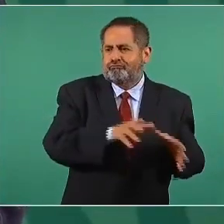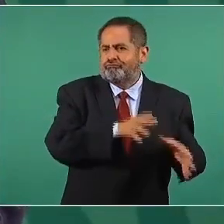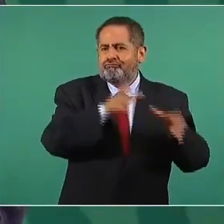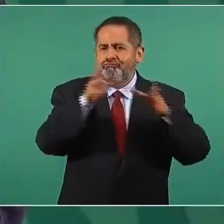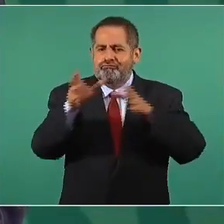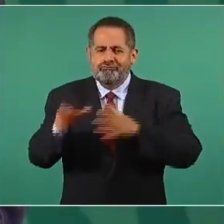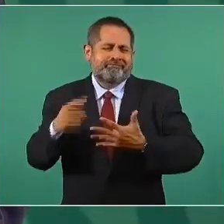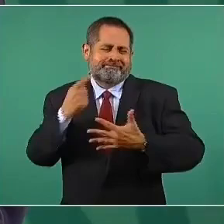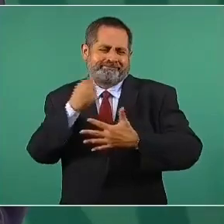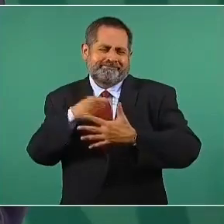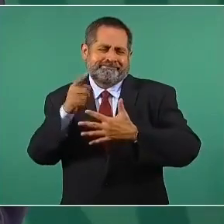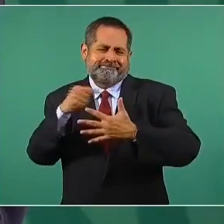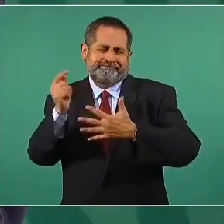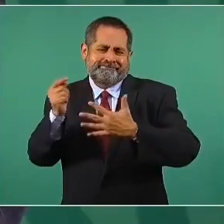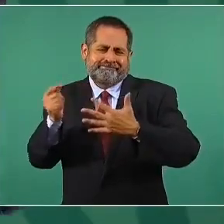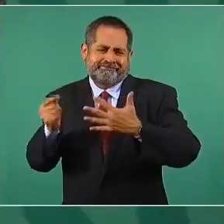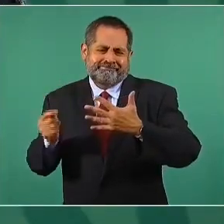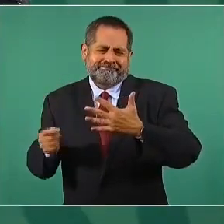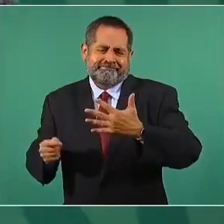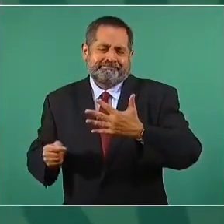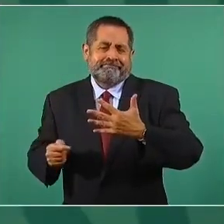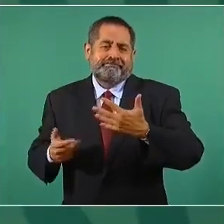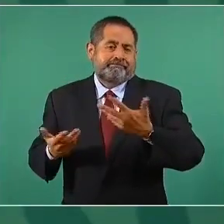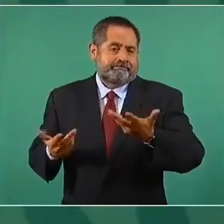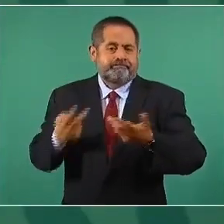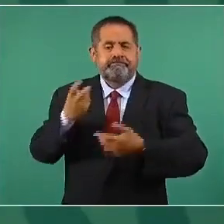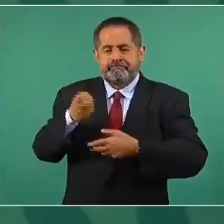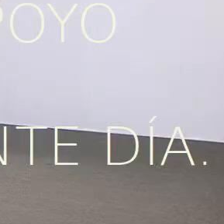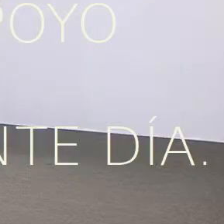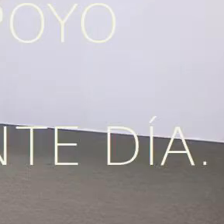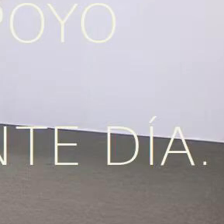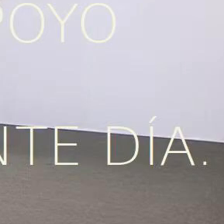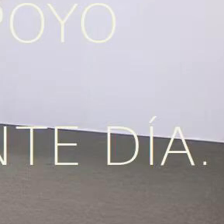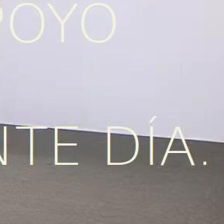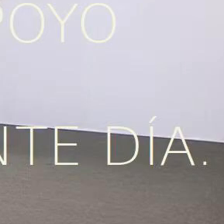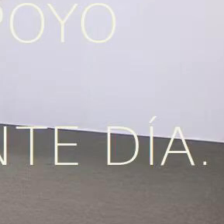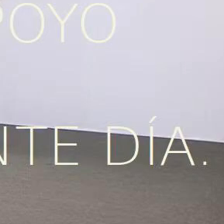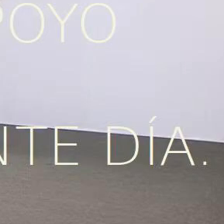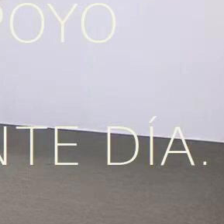etcétera etcétera etcétera etcétera entonces estamos sobre eso básicamente mette